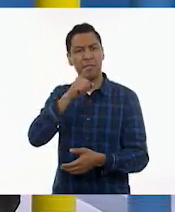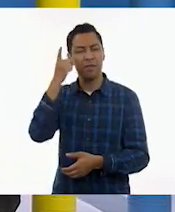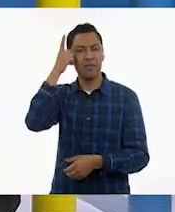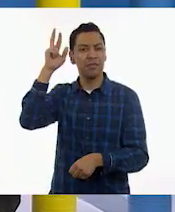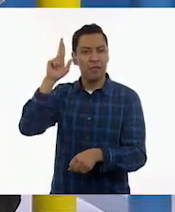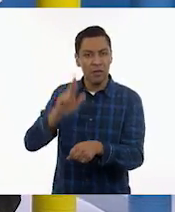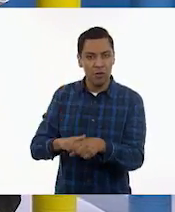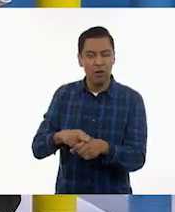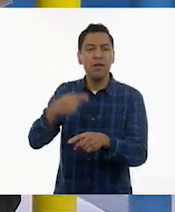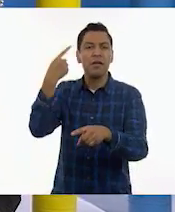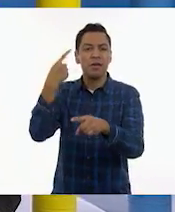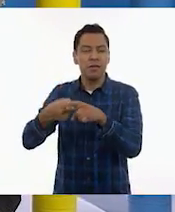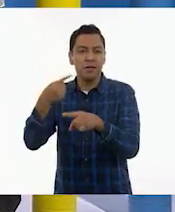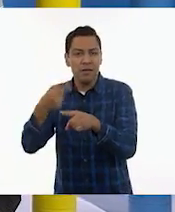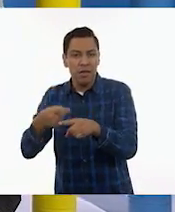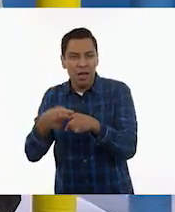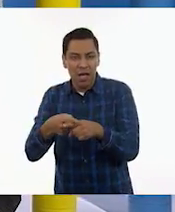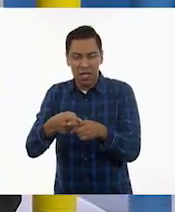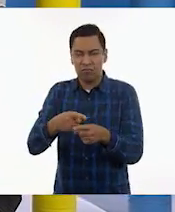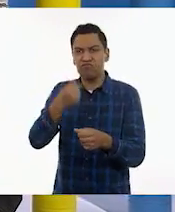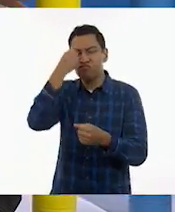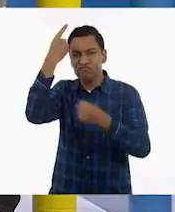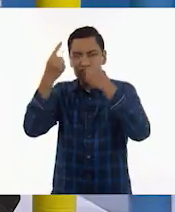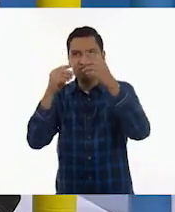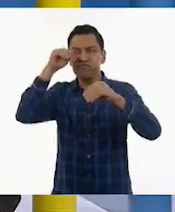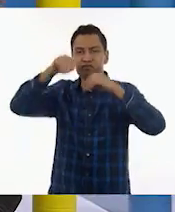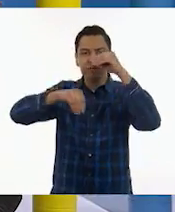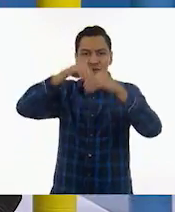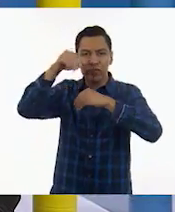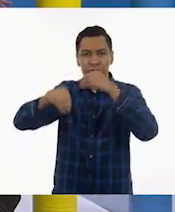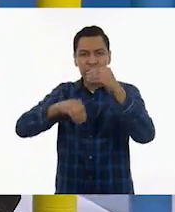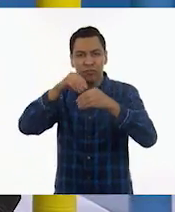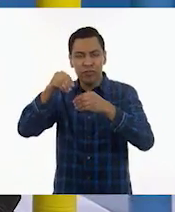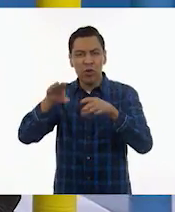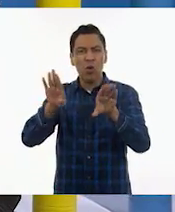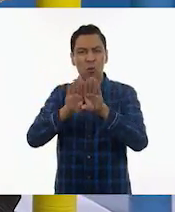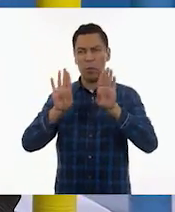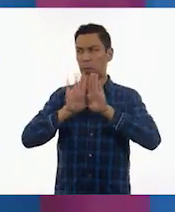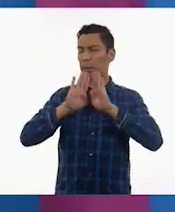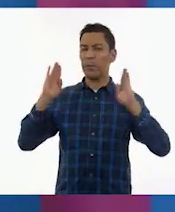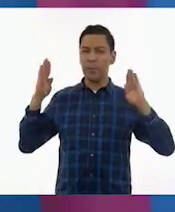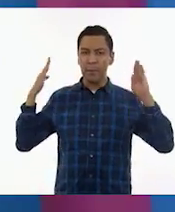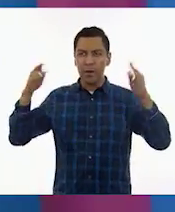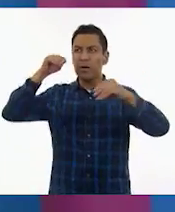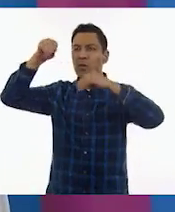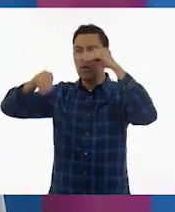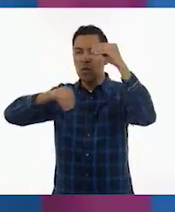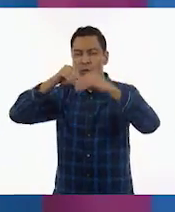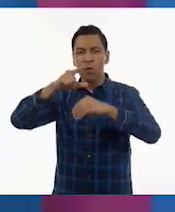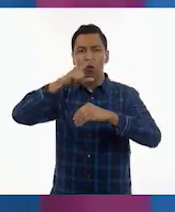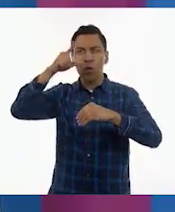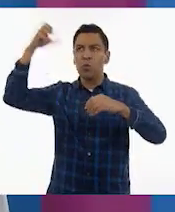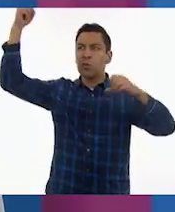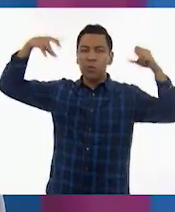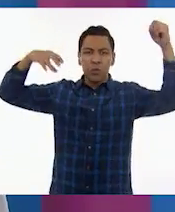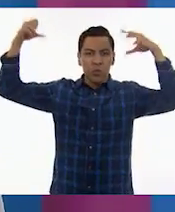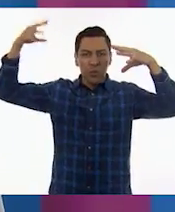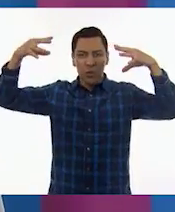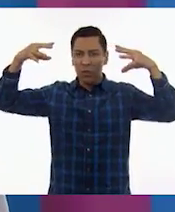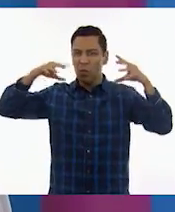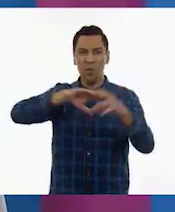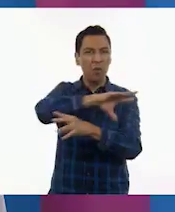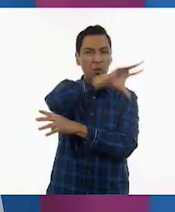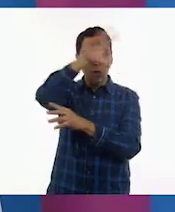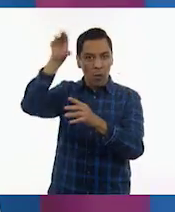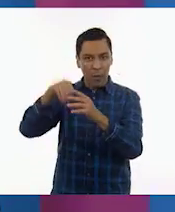quién va a producir todo esto, las ideas escénicas para llevarlas a cabo, la iluminación. Entonces, en todo